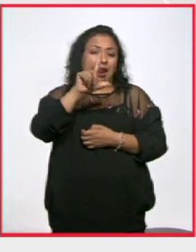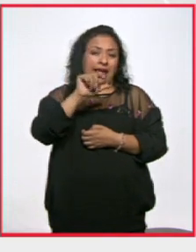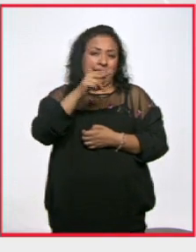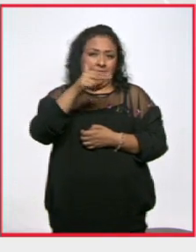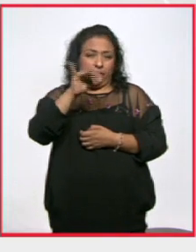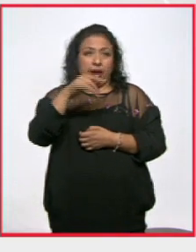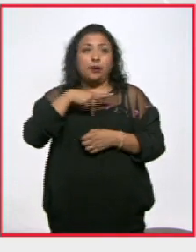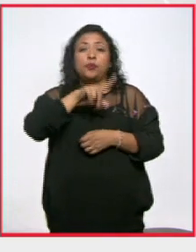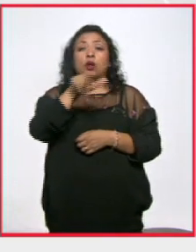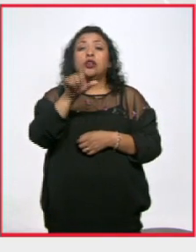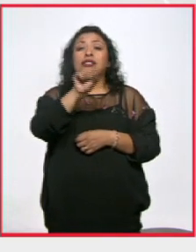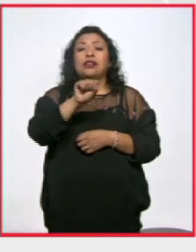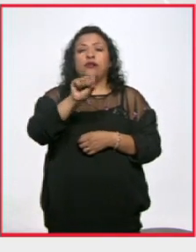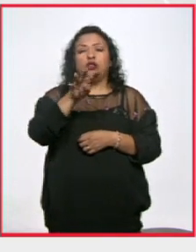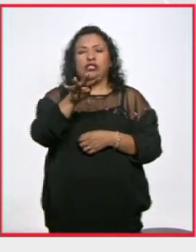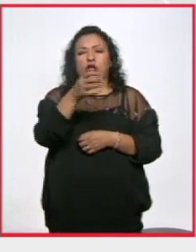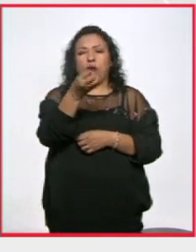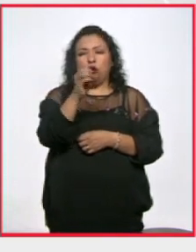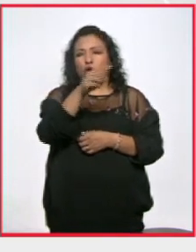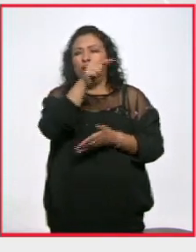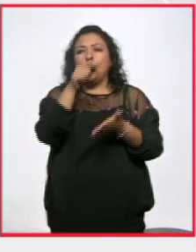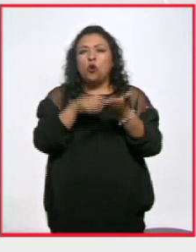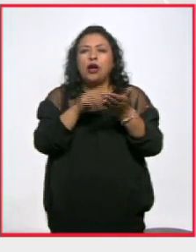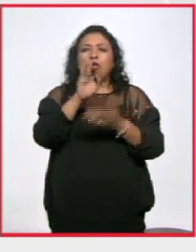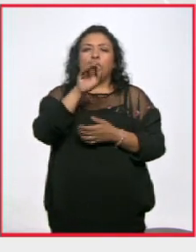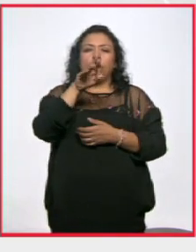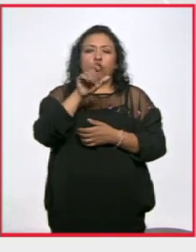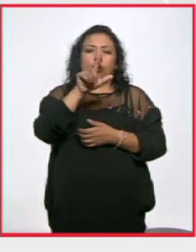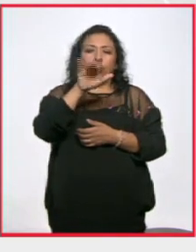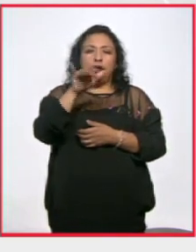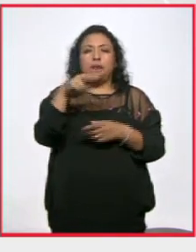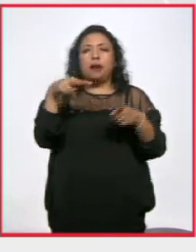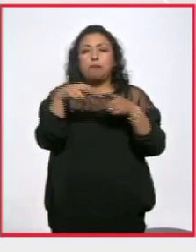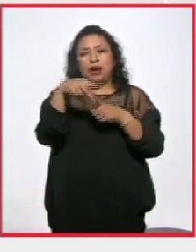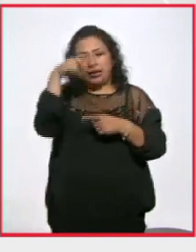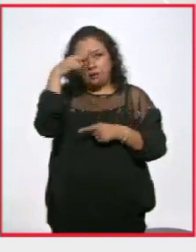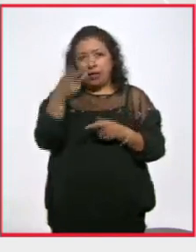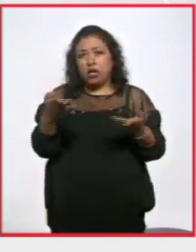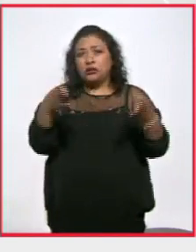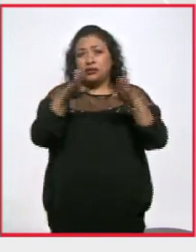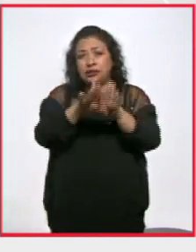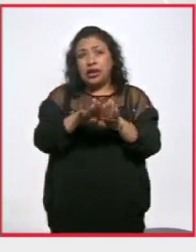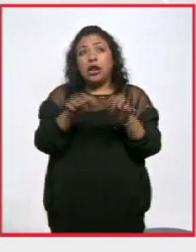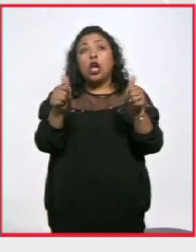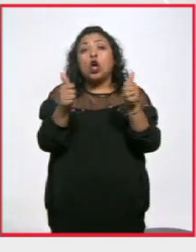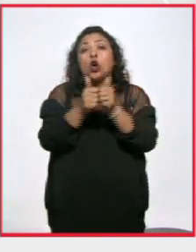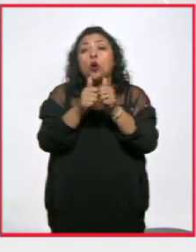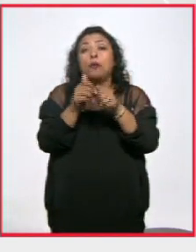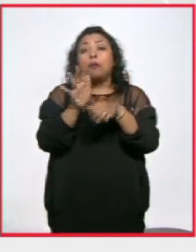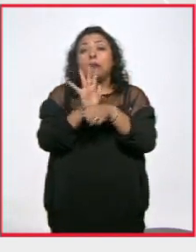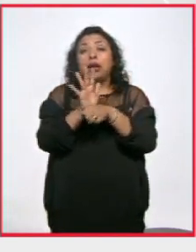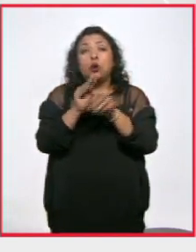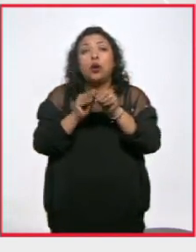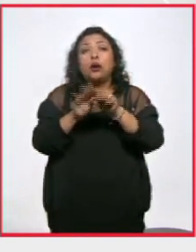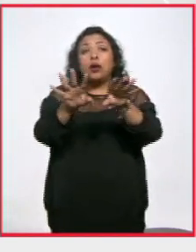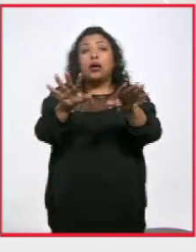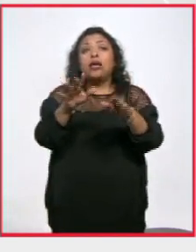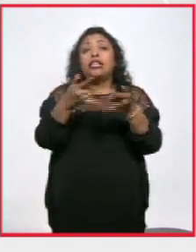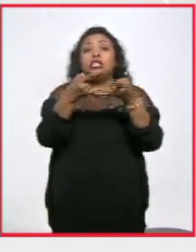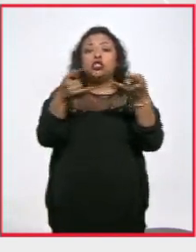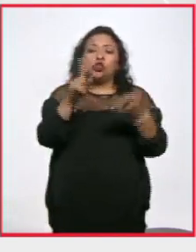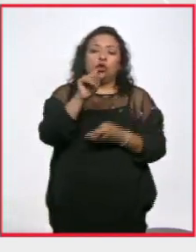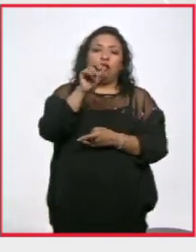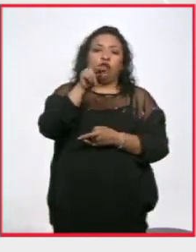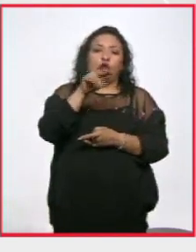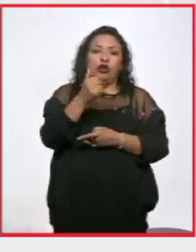El sábado 19 de octubre en el Foro Lindbergh del Parque México tendrán su función de clausura con el estreno de la película La Historia de Tony Alba.